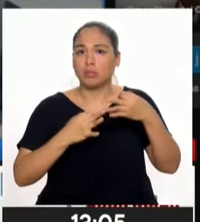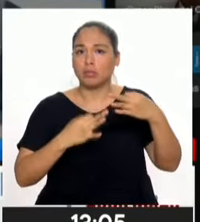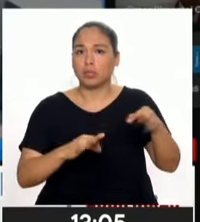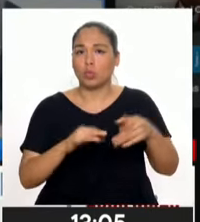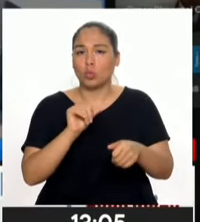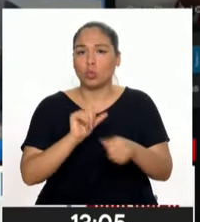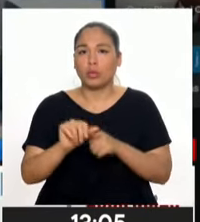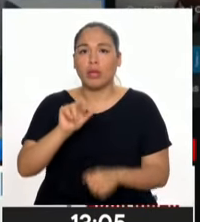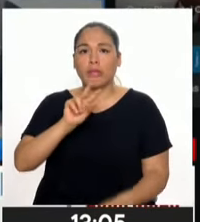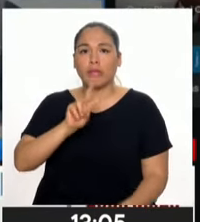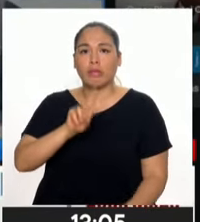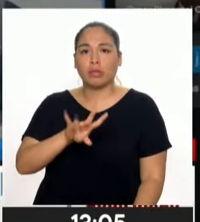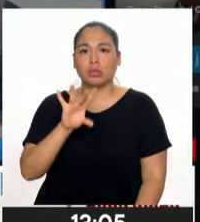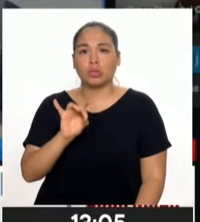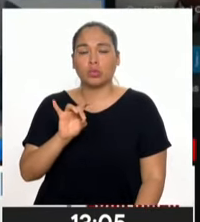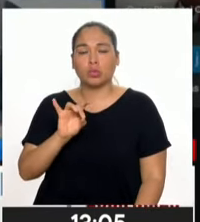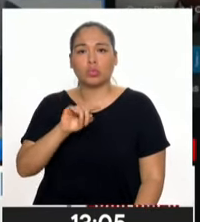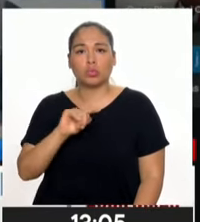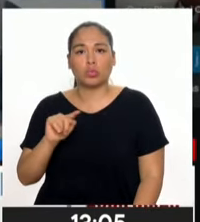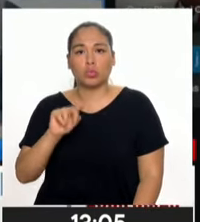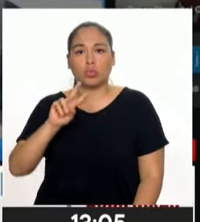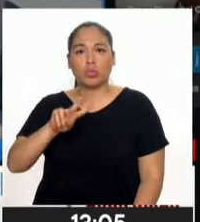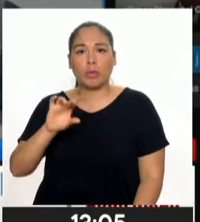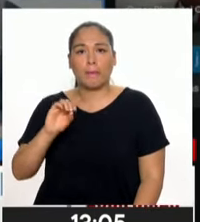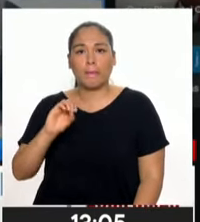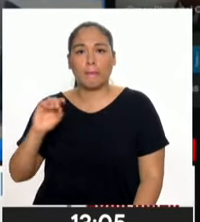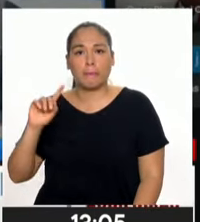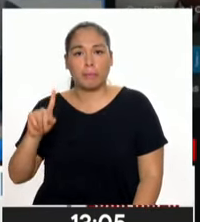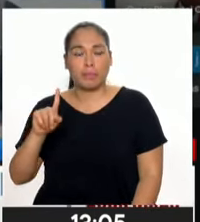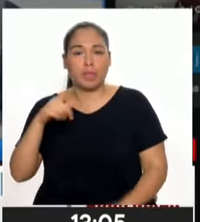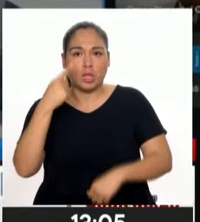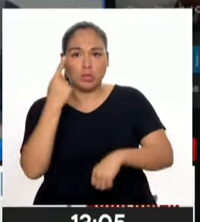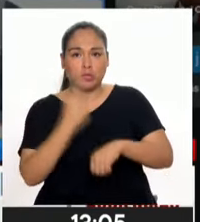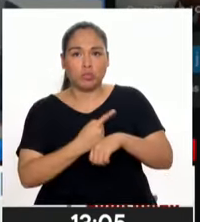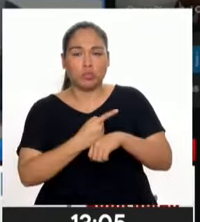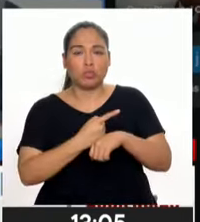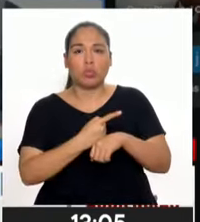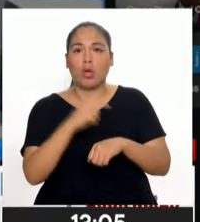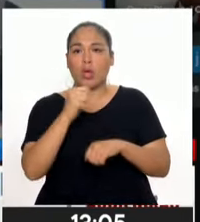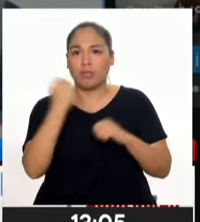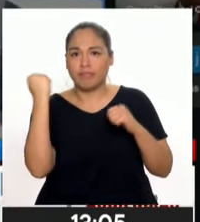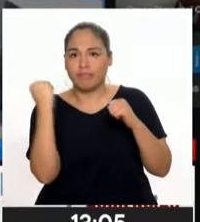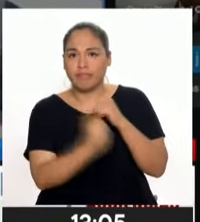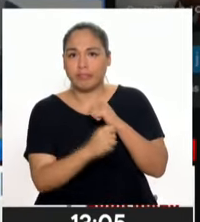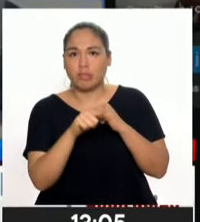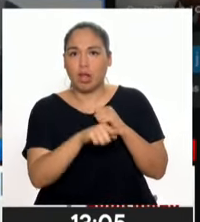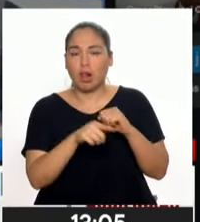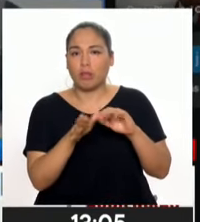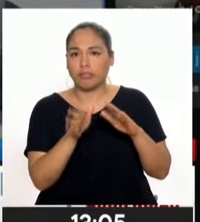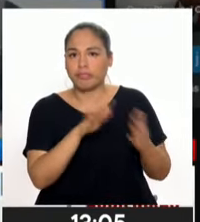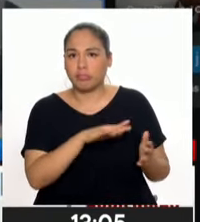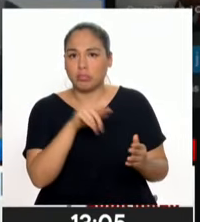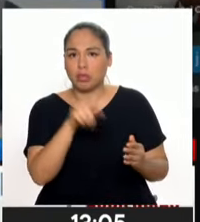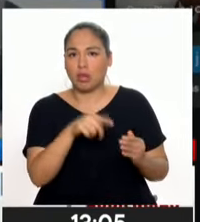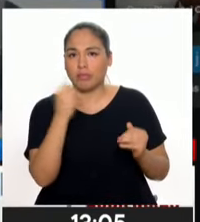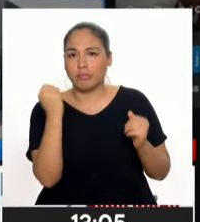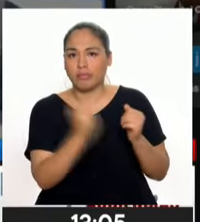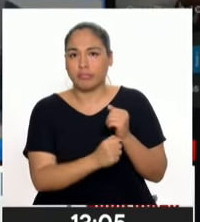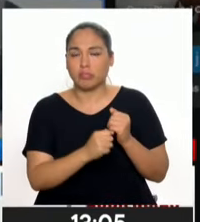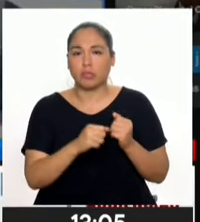-2001 por delito de homicidio calificado, asesinato, asociación ilícita para